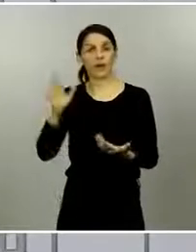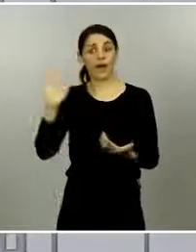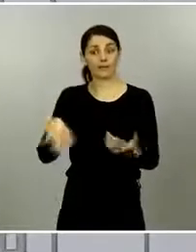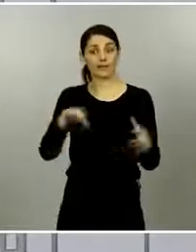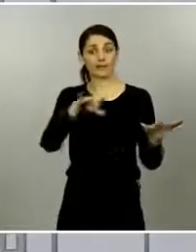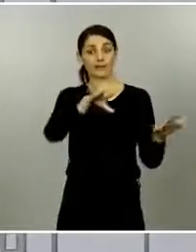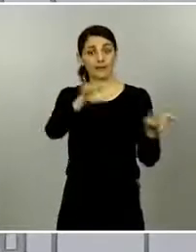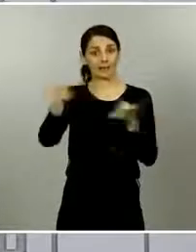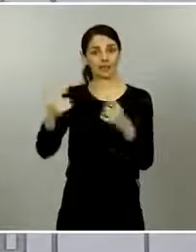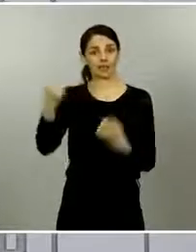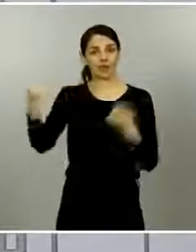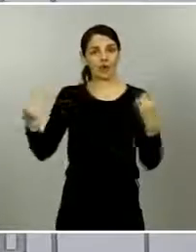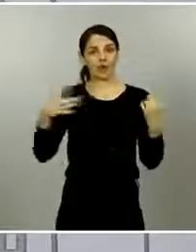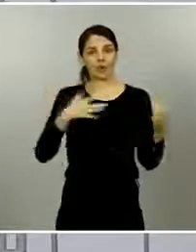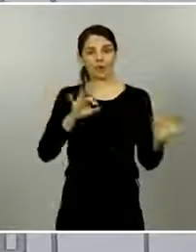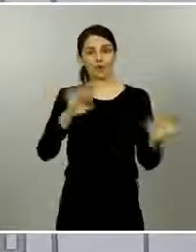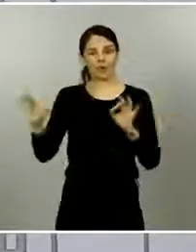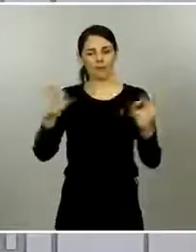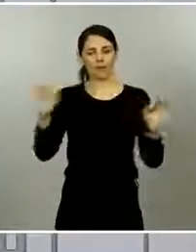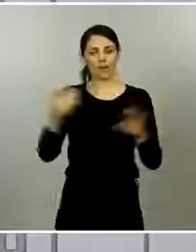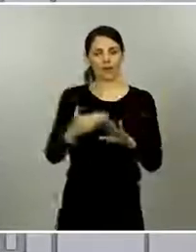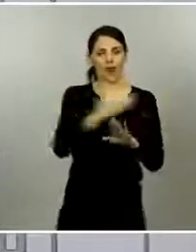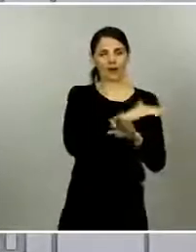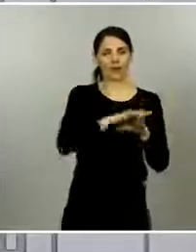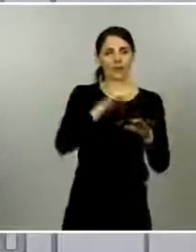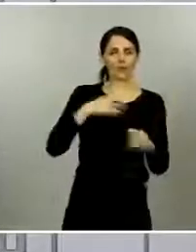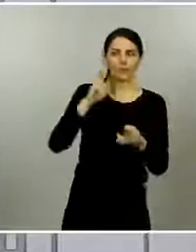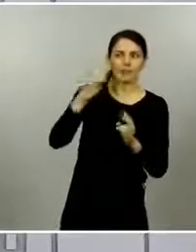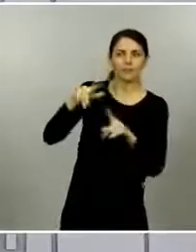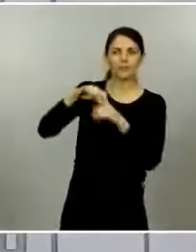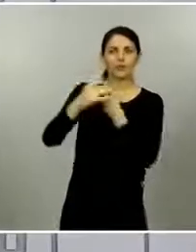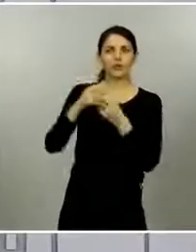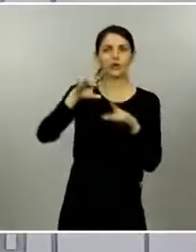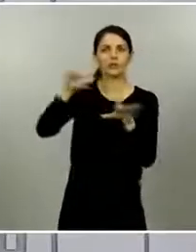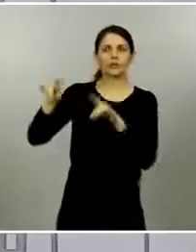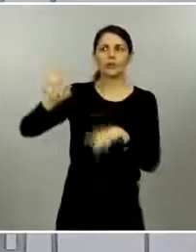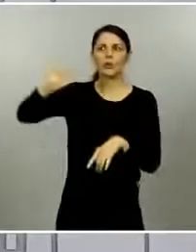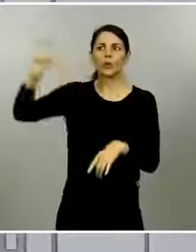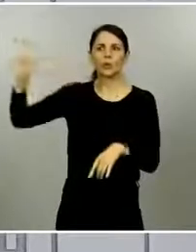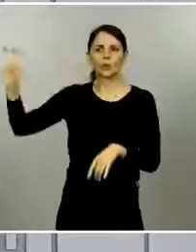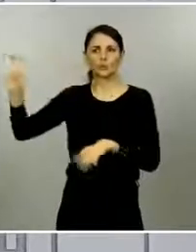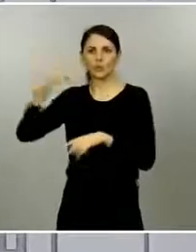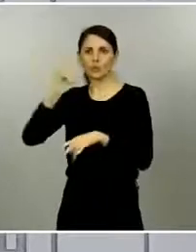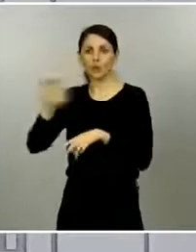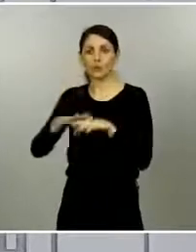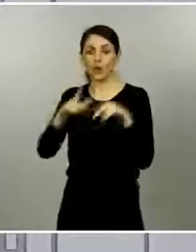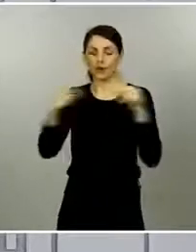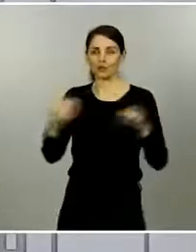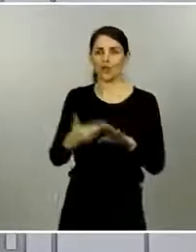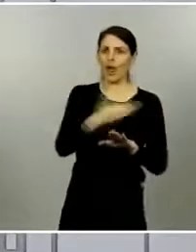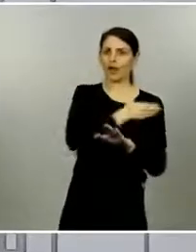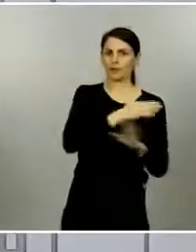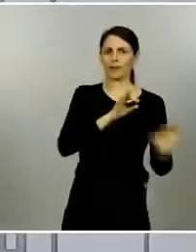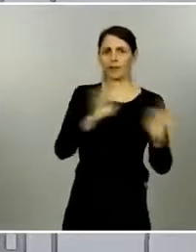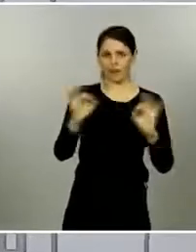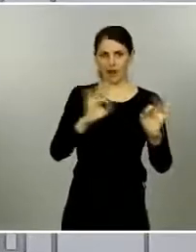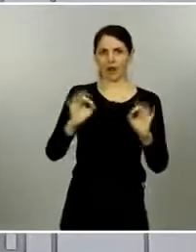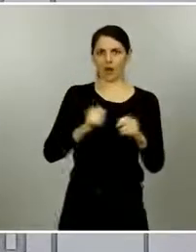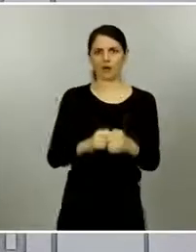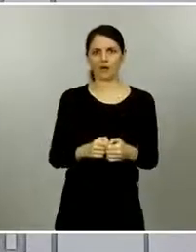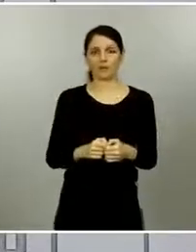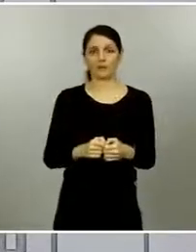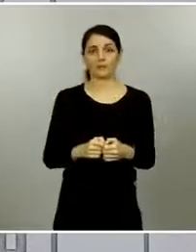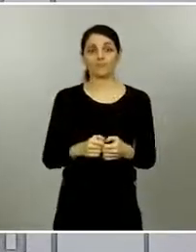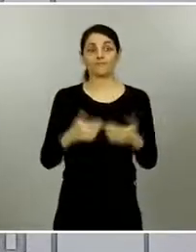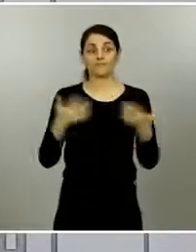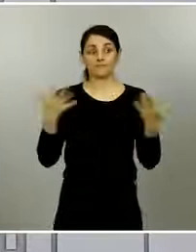que la epidemia explotó en otras comunidades con una con una explosión realmente importante el